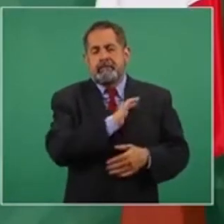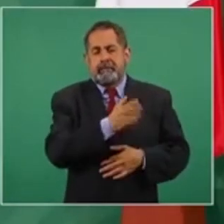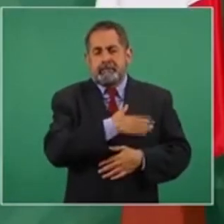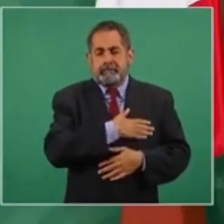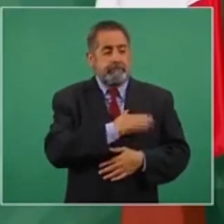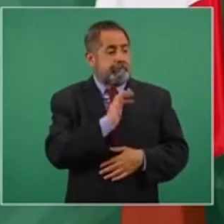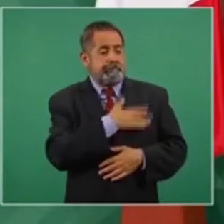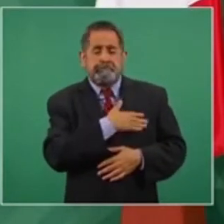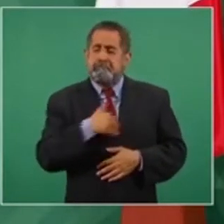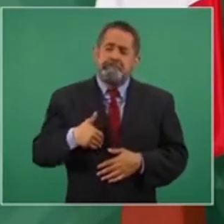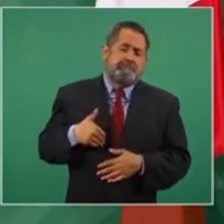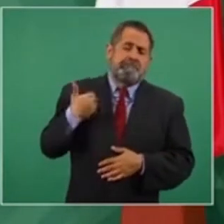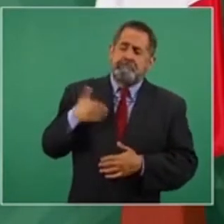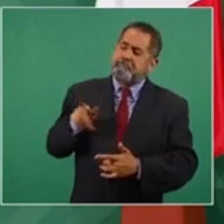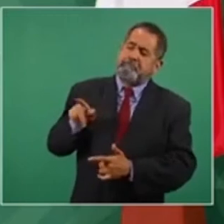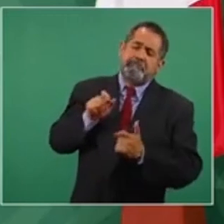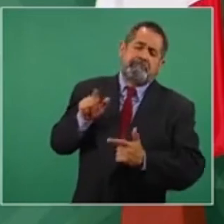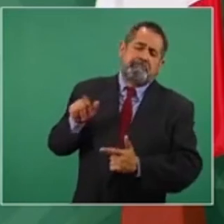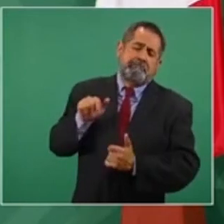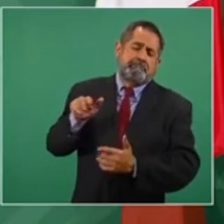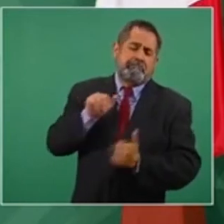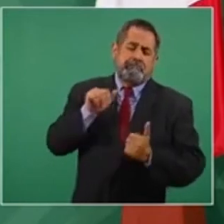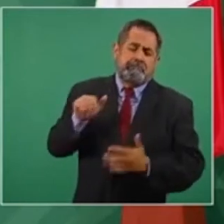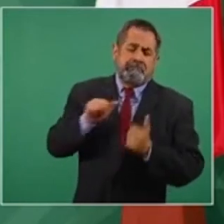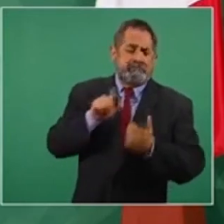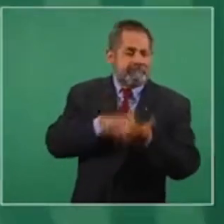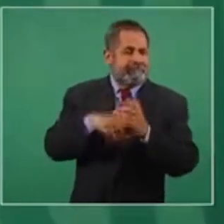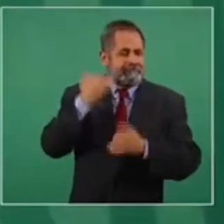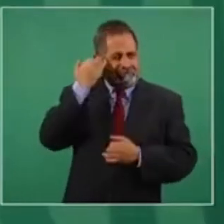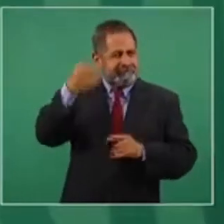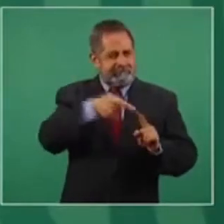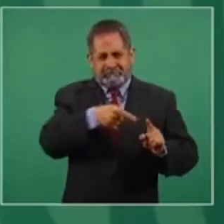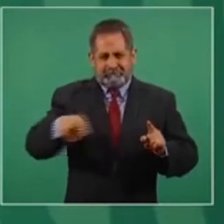agosto en México durante el periodo neoliberal?